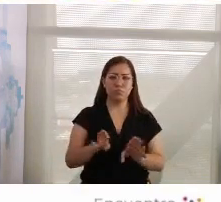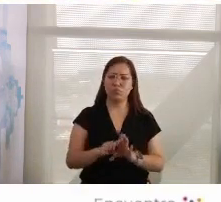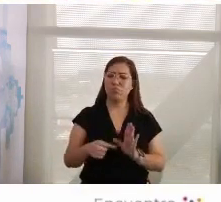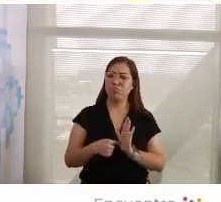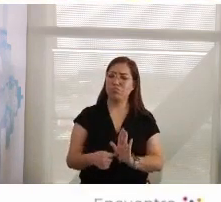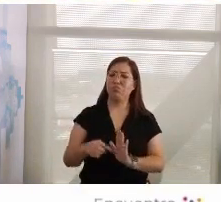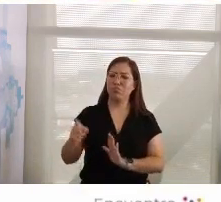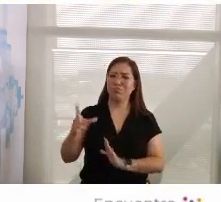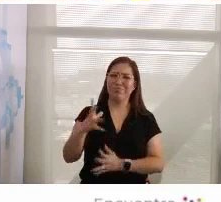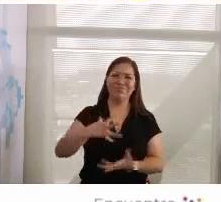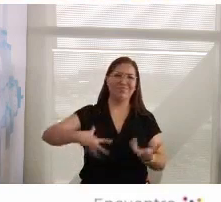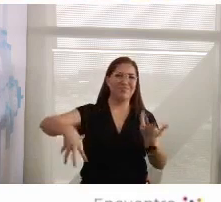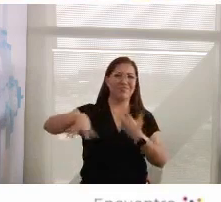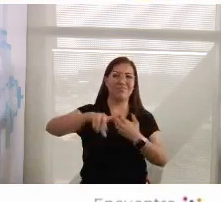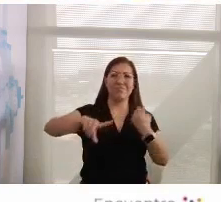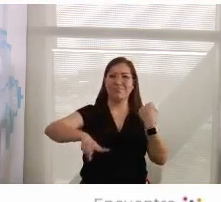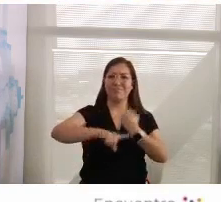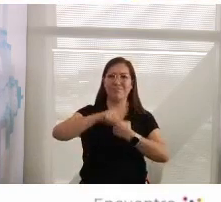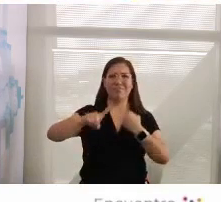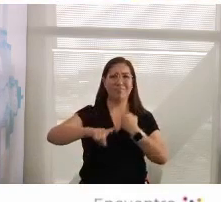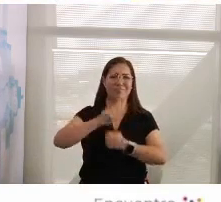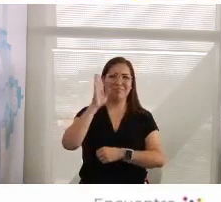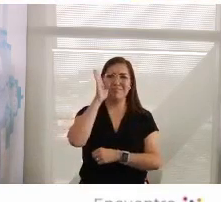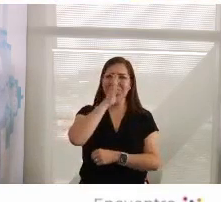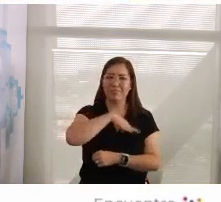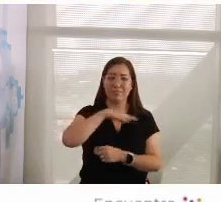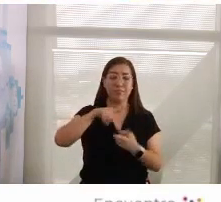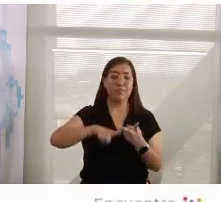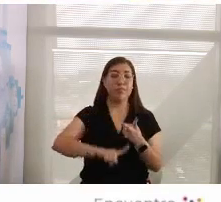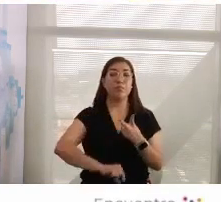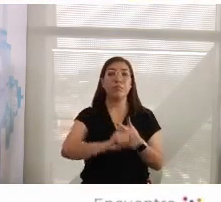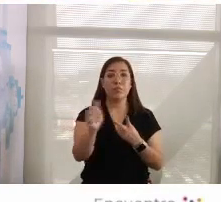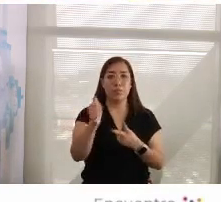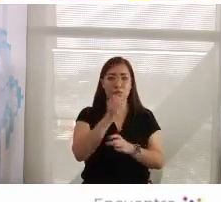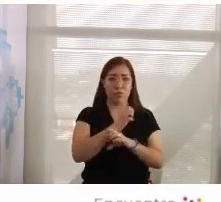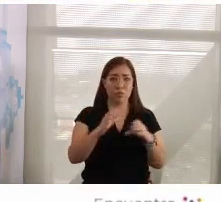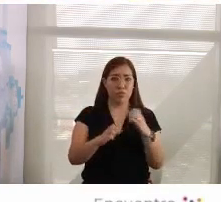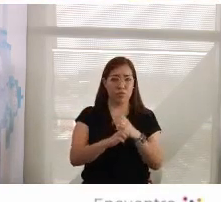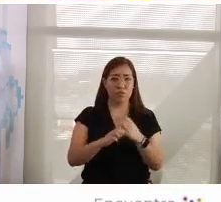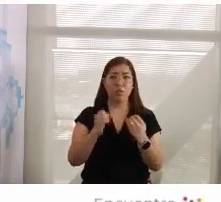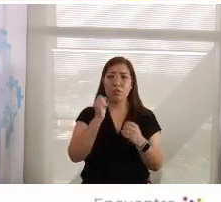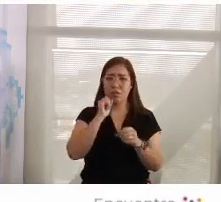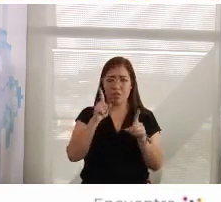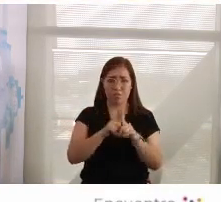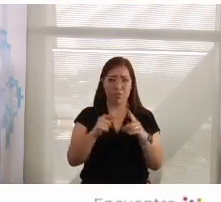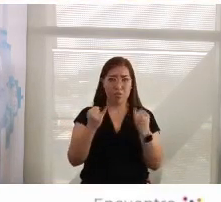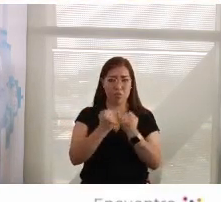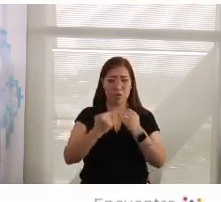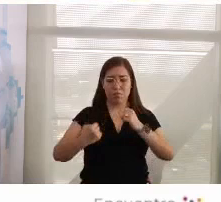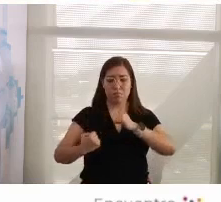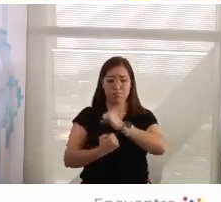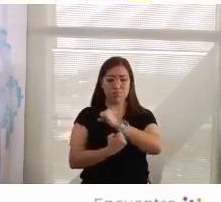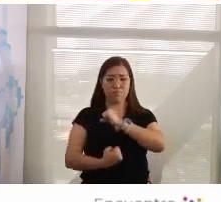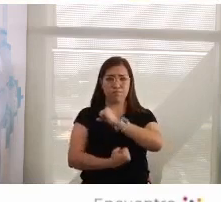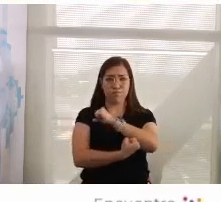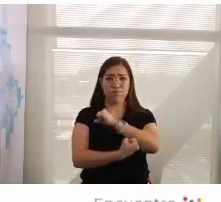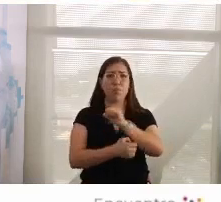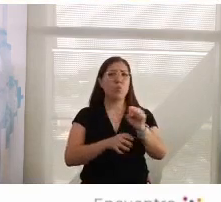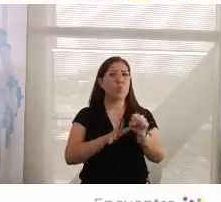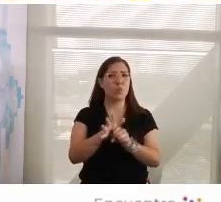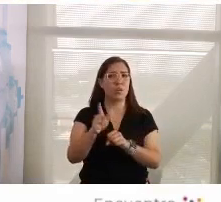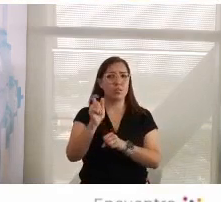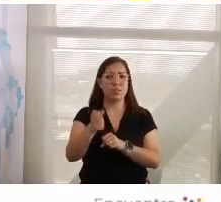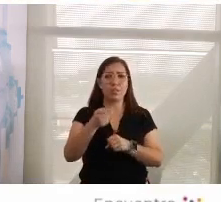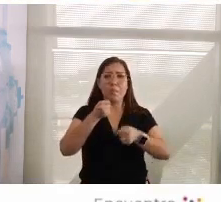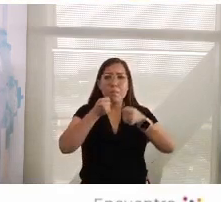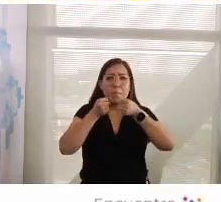destrucción. El otro componente crítico de la infraestructura democrática es la prensa y